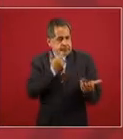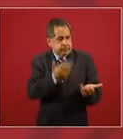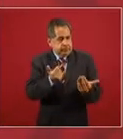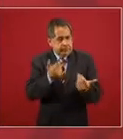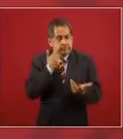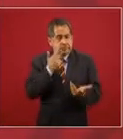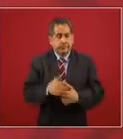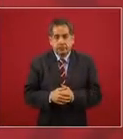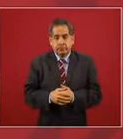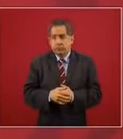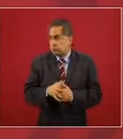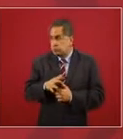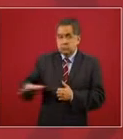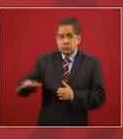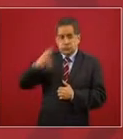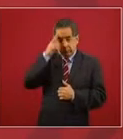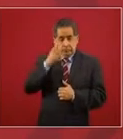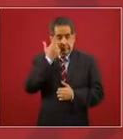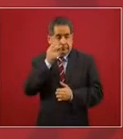los mexicanos